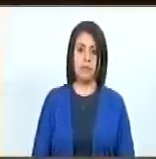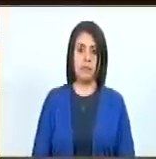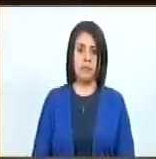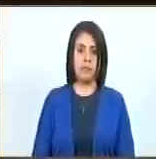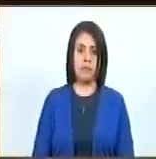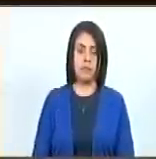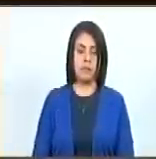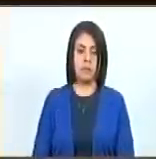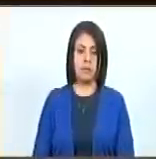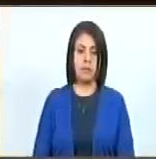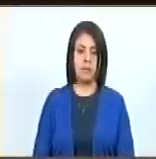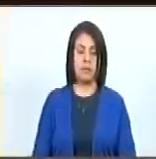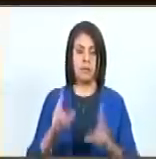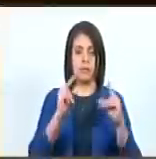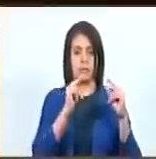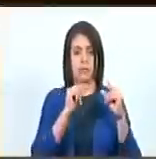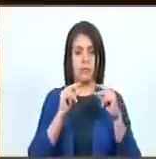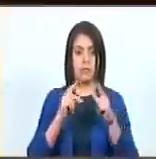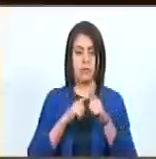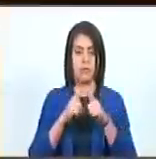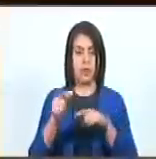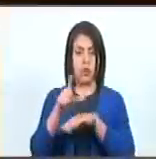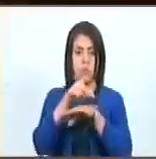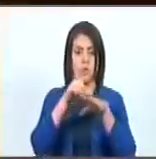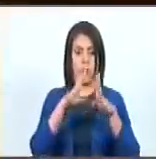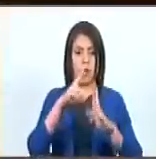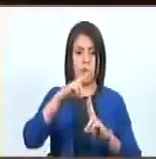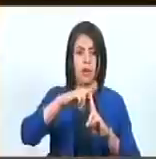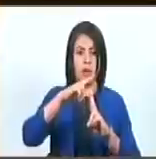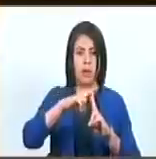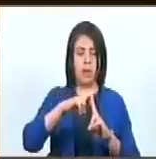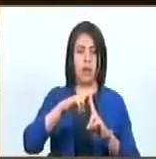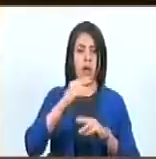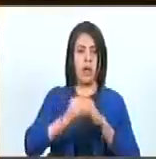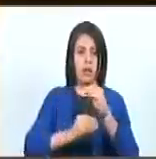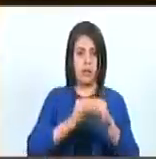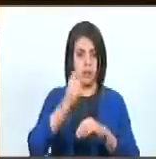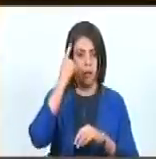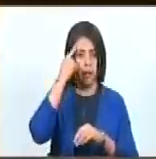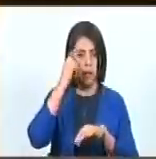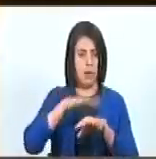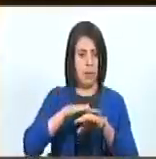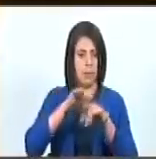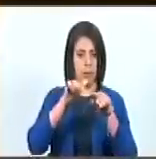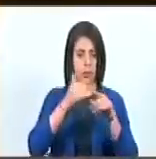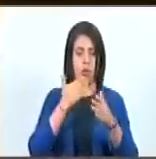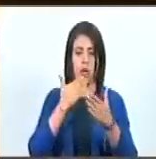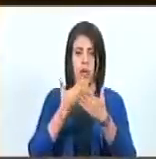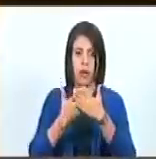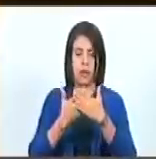Ya estamos en comunicación con el gobernador del estado Táchira a efectos de enterarnos de la situación. Gracias.